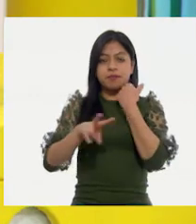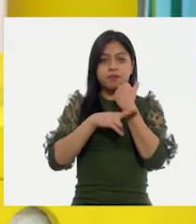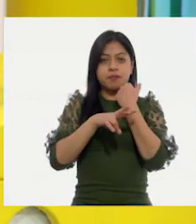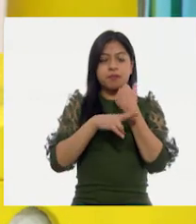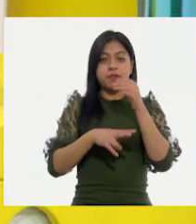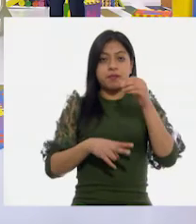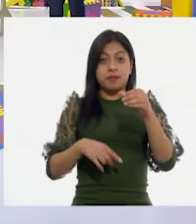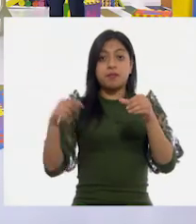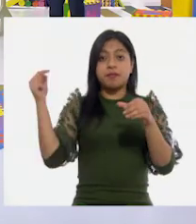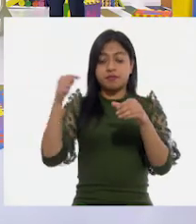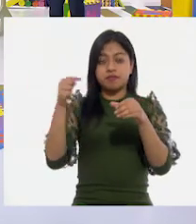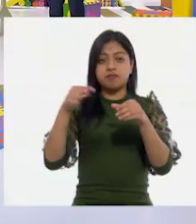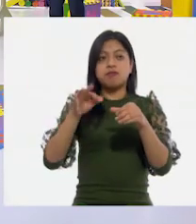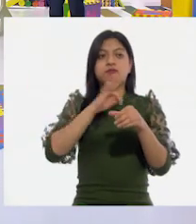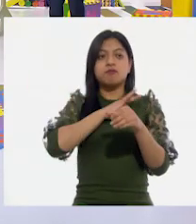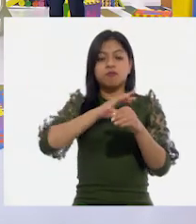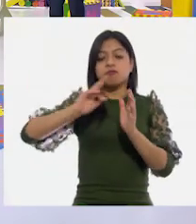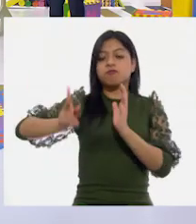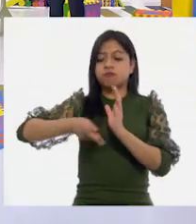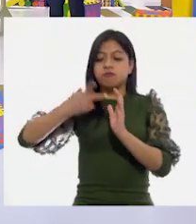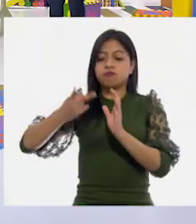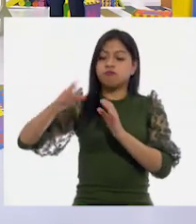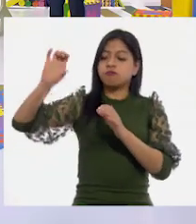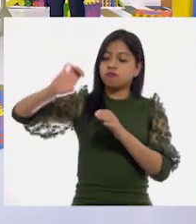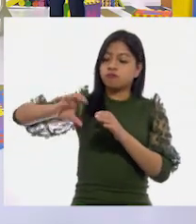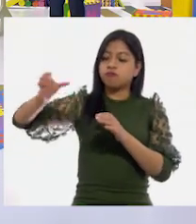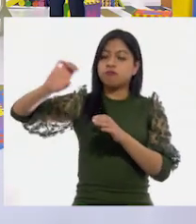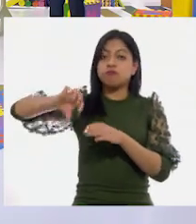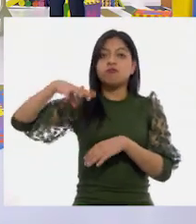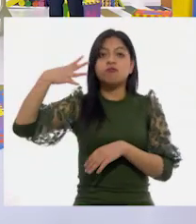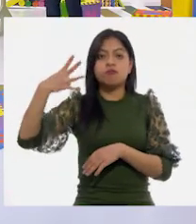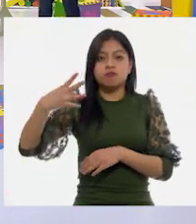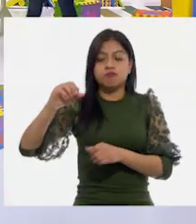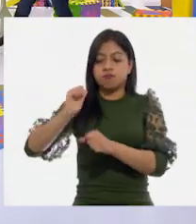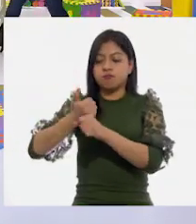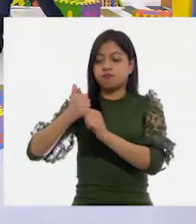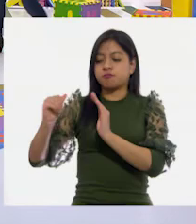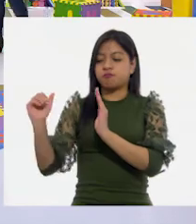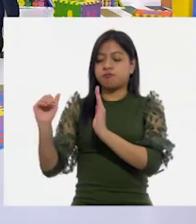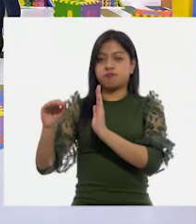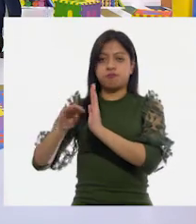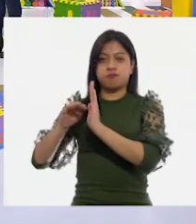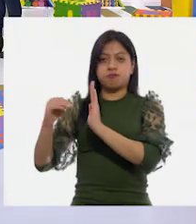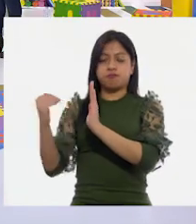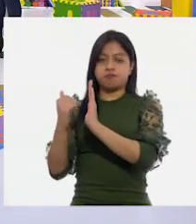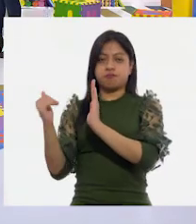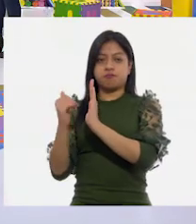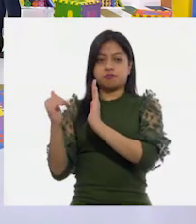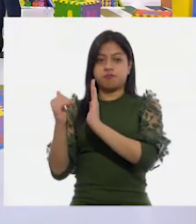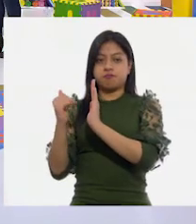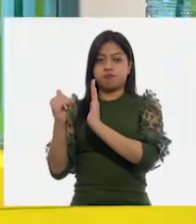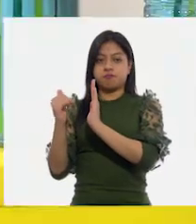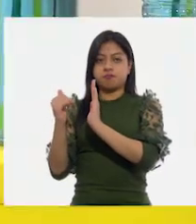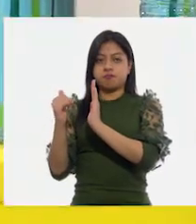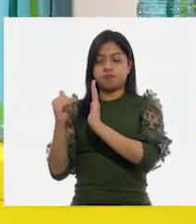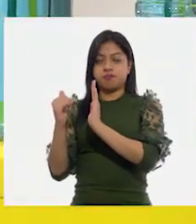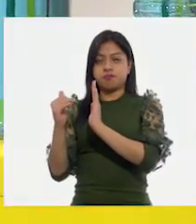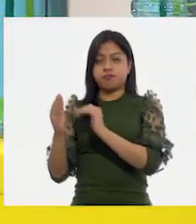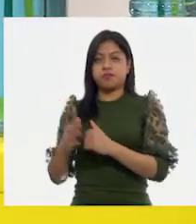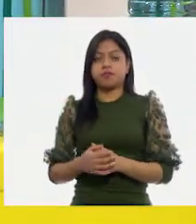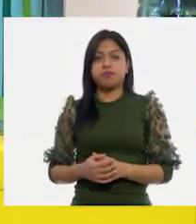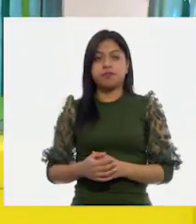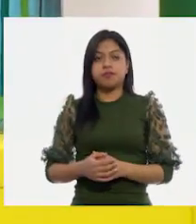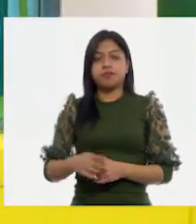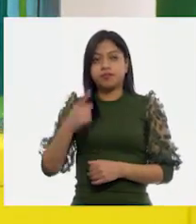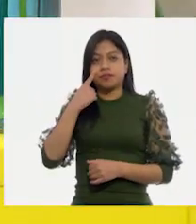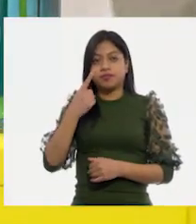vaso puedo llenar cuatro veces esa botella. ¿Esta botella? Sí. Ok, vamos a